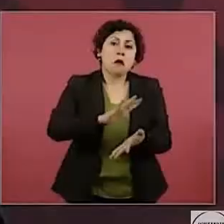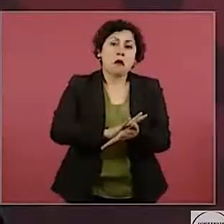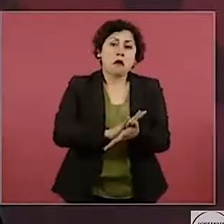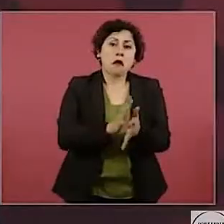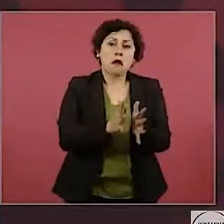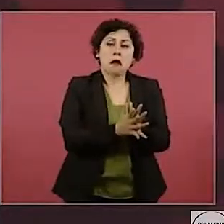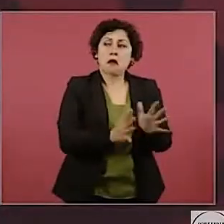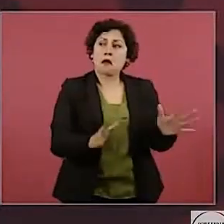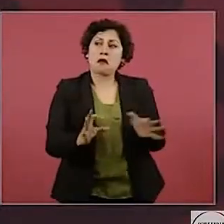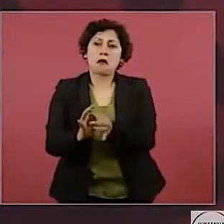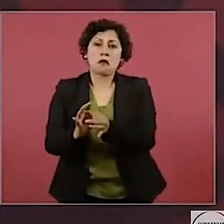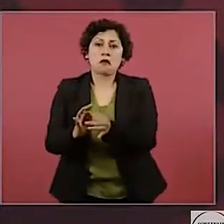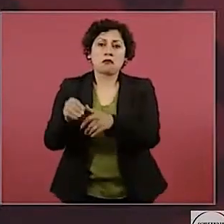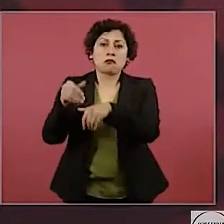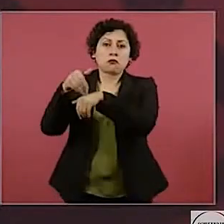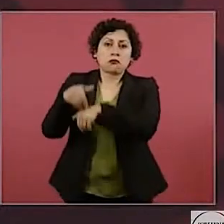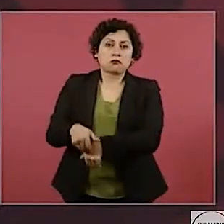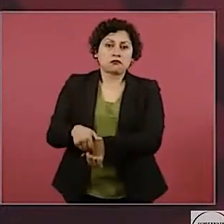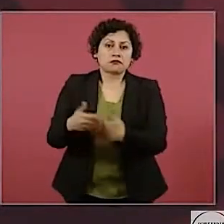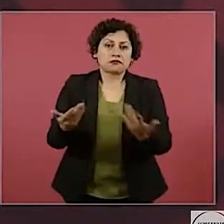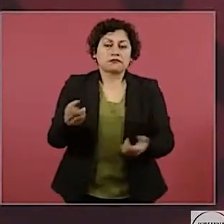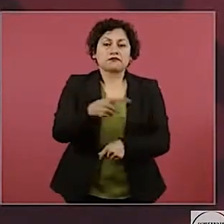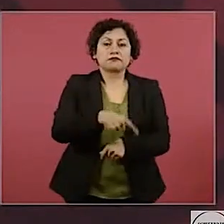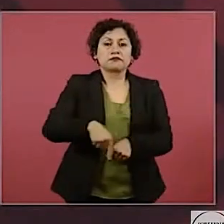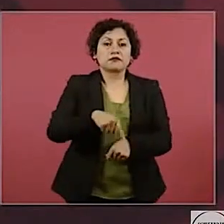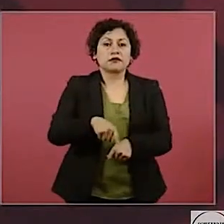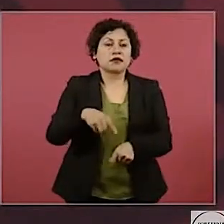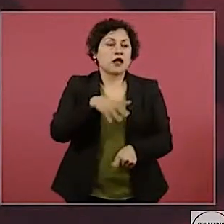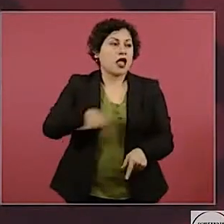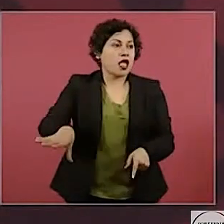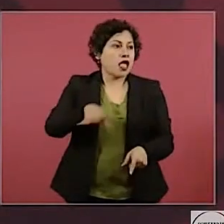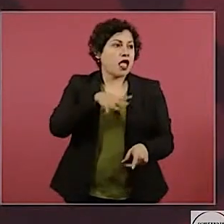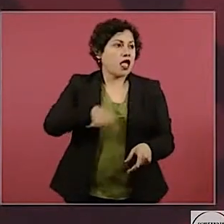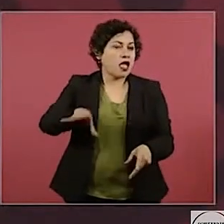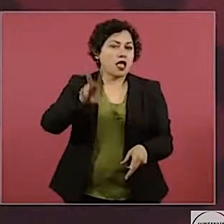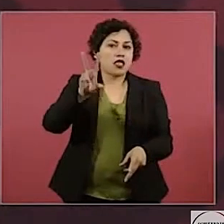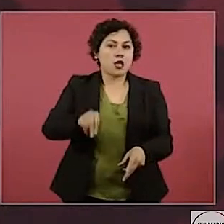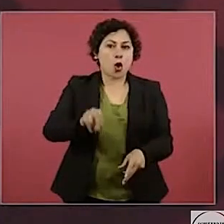a rechazar todo lo que sea en beneficio del pueblo.